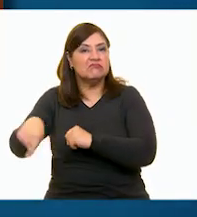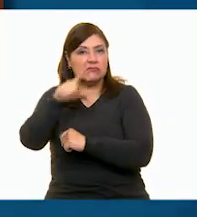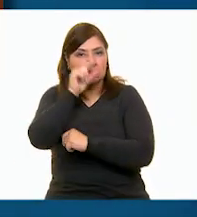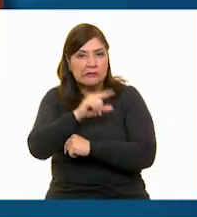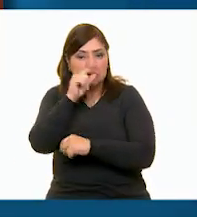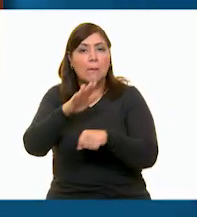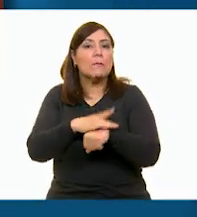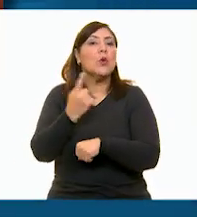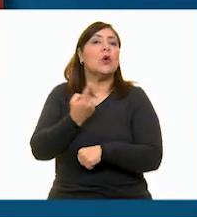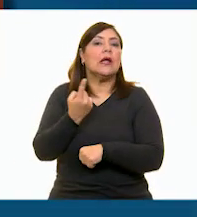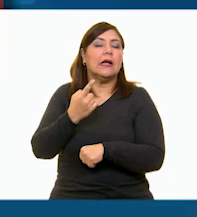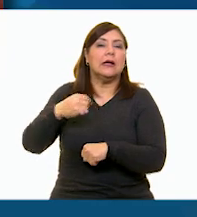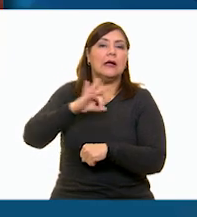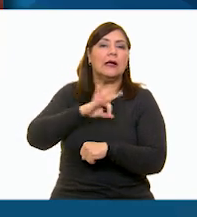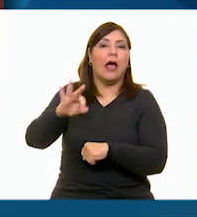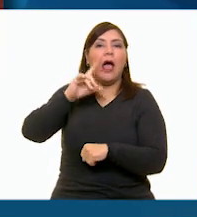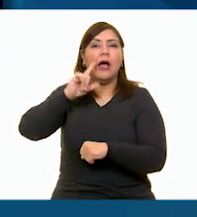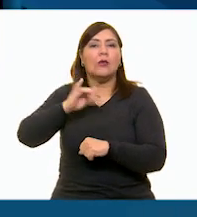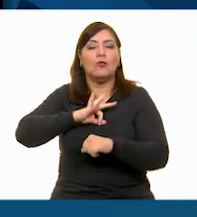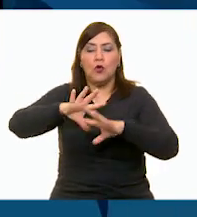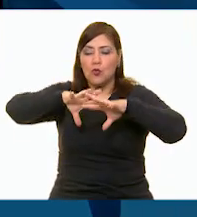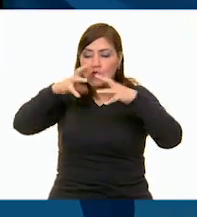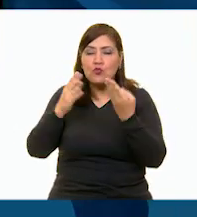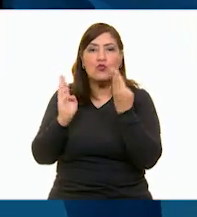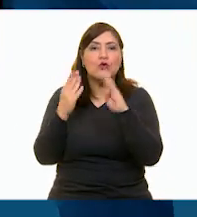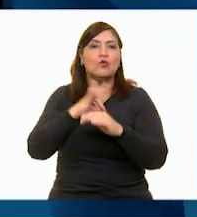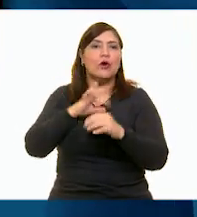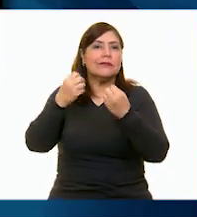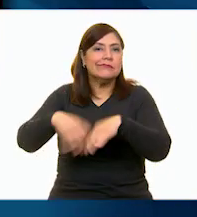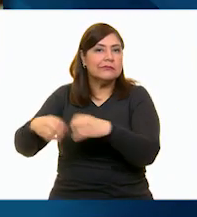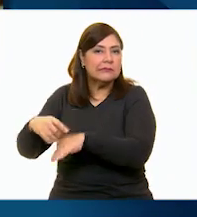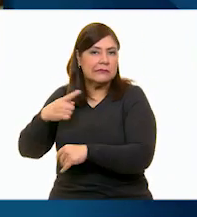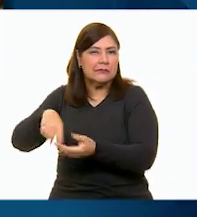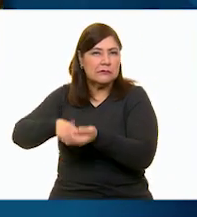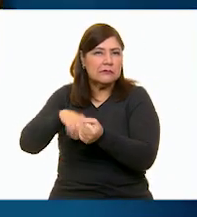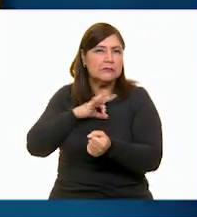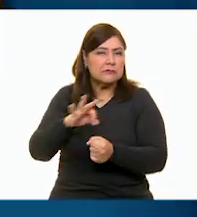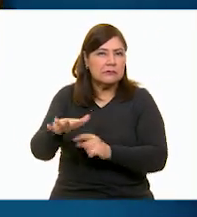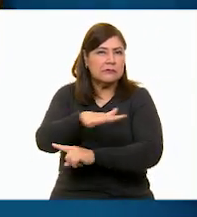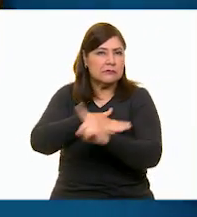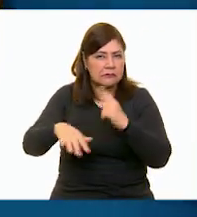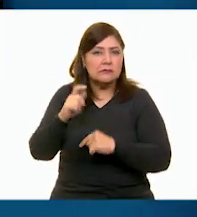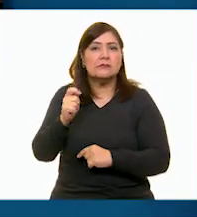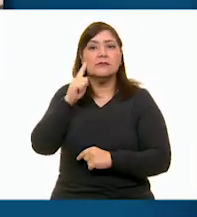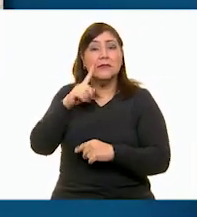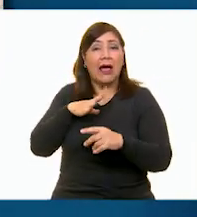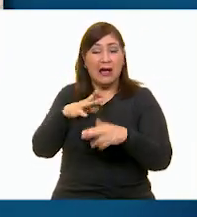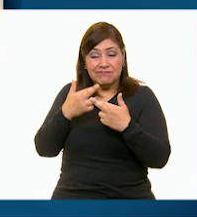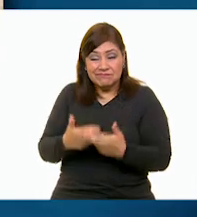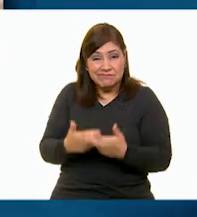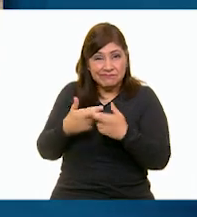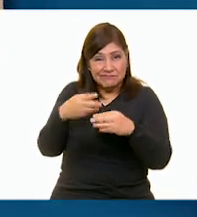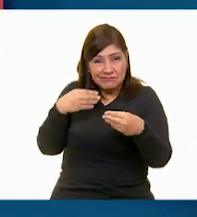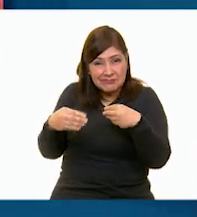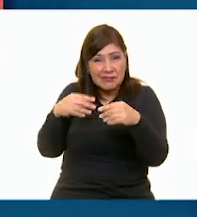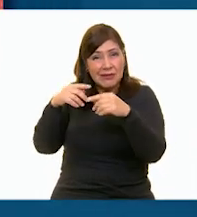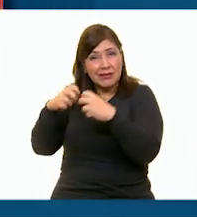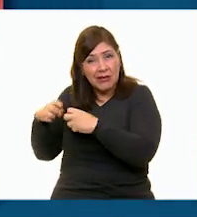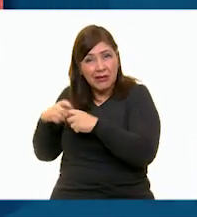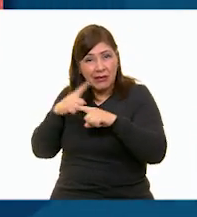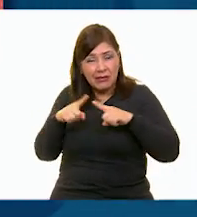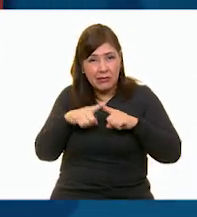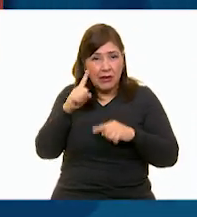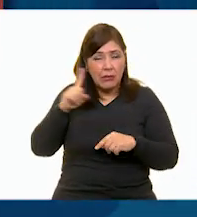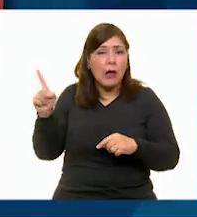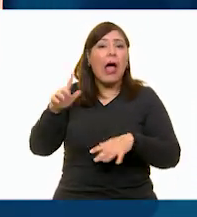hemos comprometido al planeta entero. Entonces, el problema de la abundancia de plásticos es que muchos se usan una